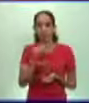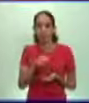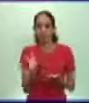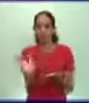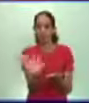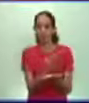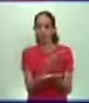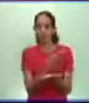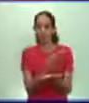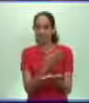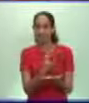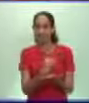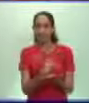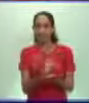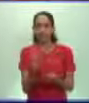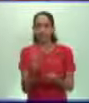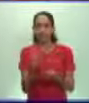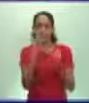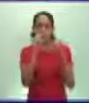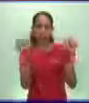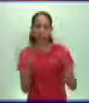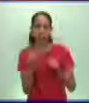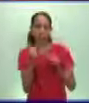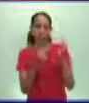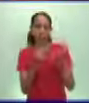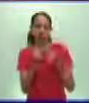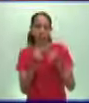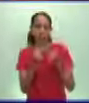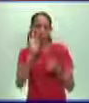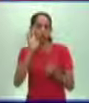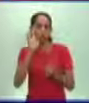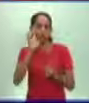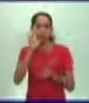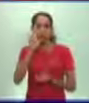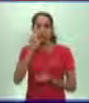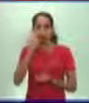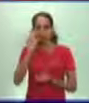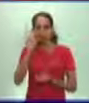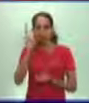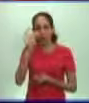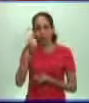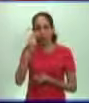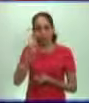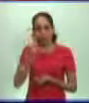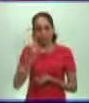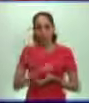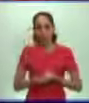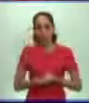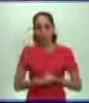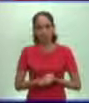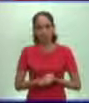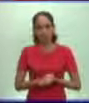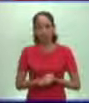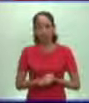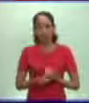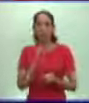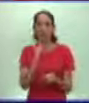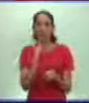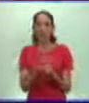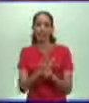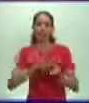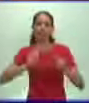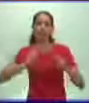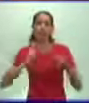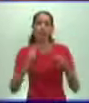sistema económico-social del feudalismo y el surgimiento de otro. De otro que va a ser precisamente el capitalismo. Un sistema que ustedes